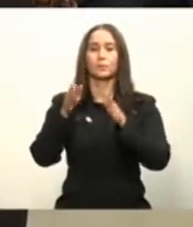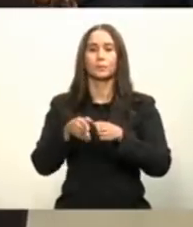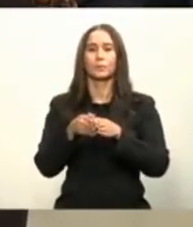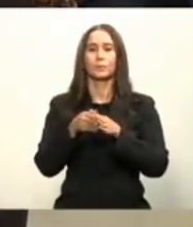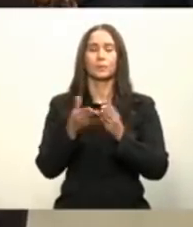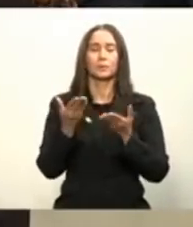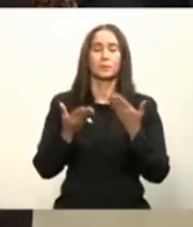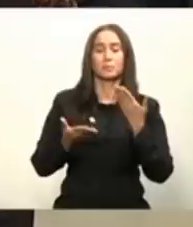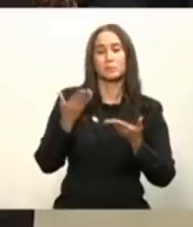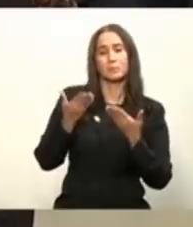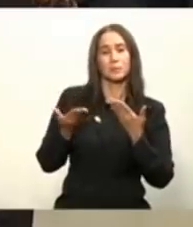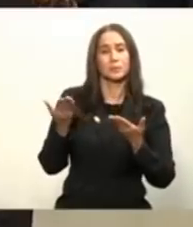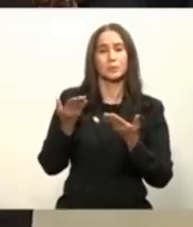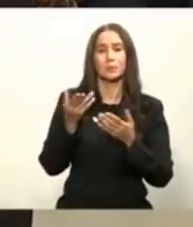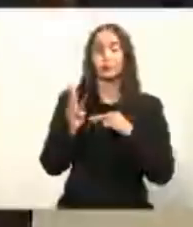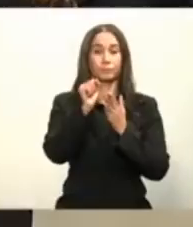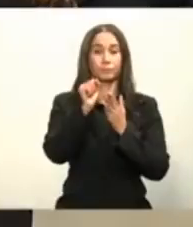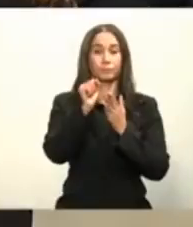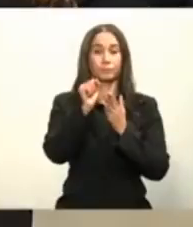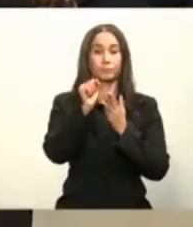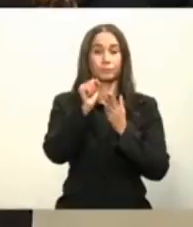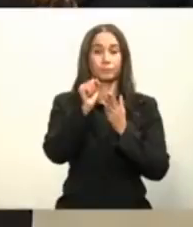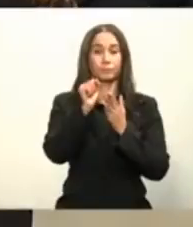por razones normales y